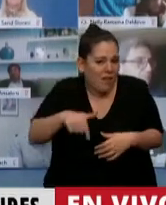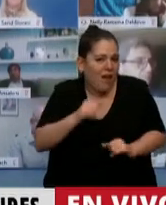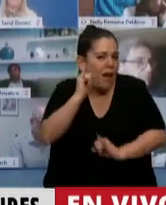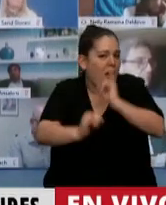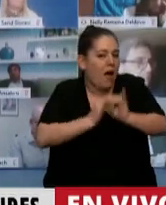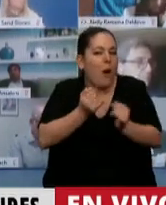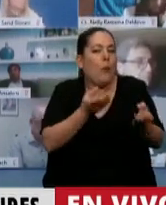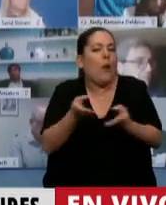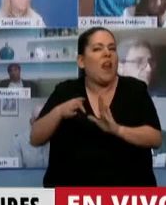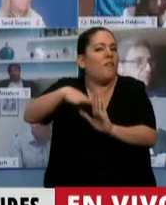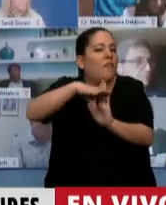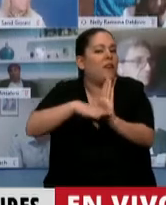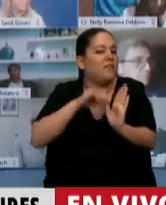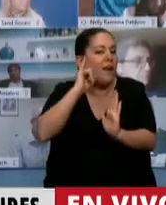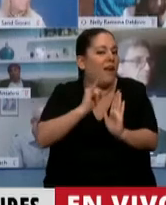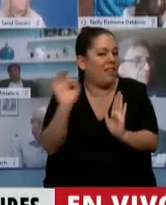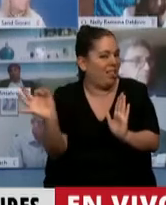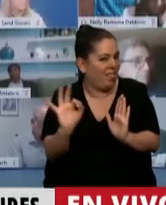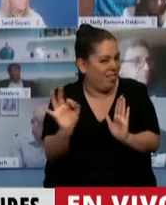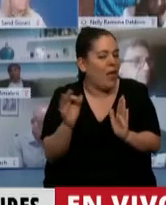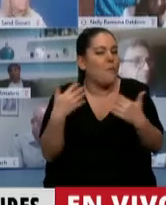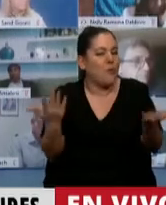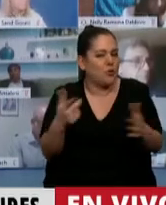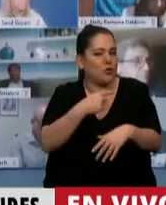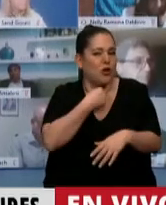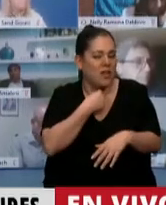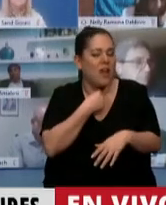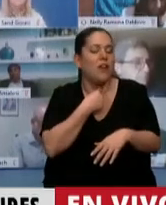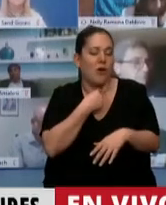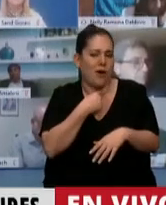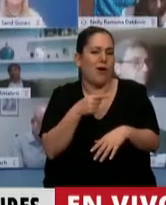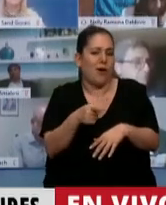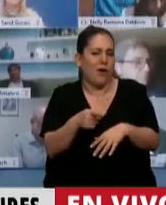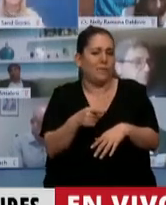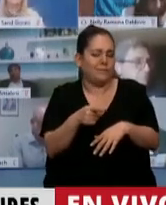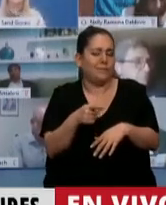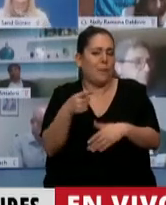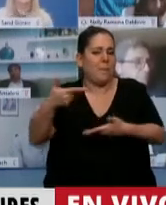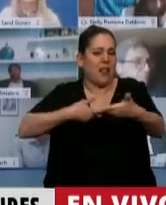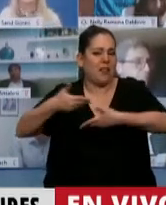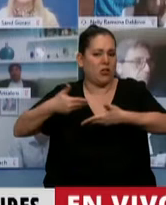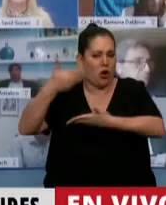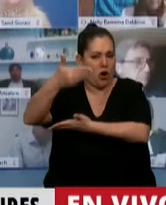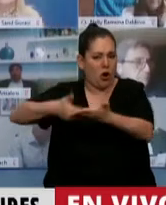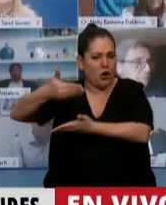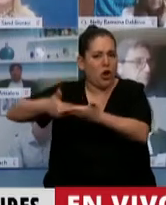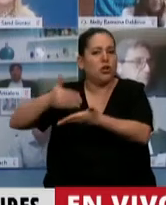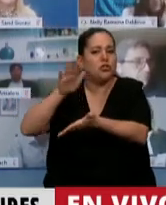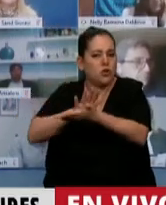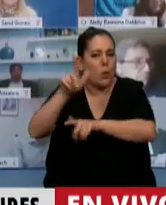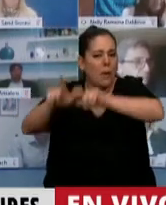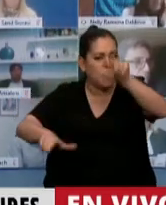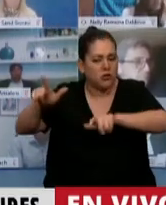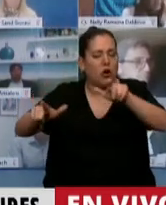beneficios o asistencias. Por eso quiero tomar íntegramente el petitorio de las y los guías de turismos y